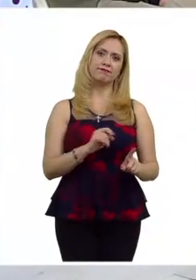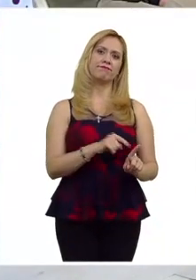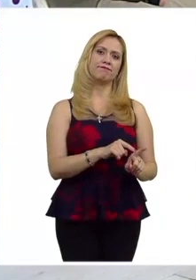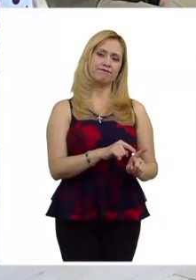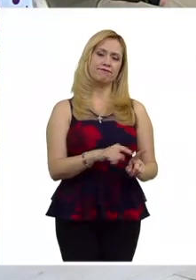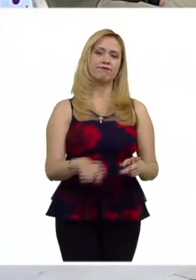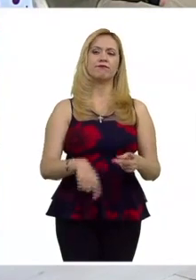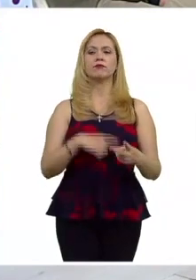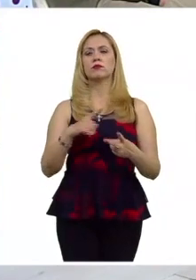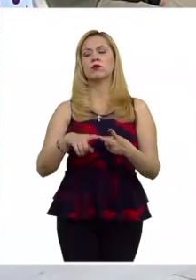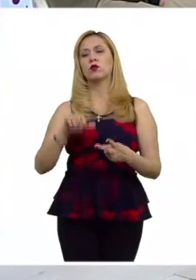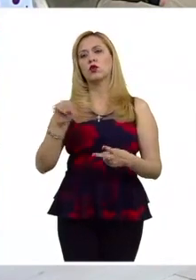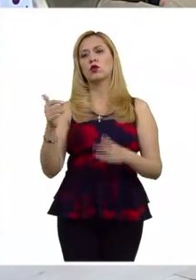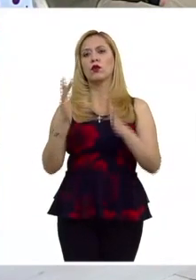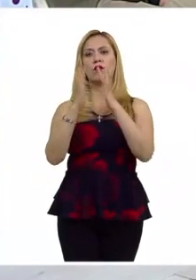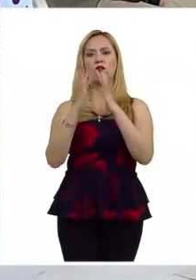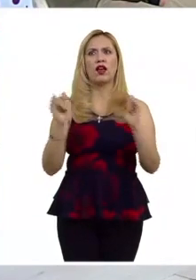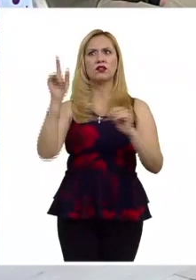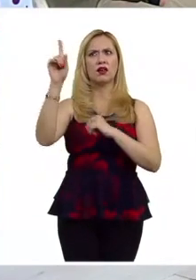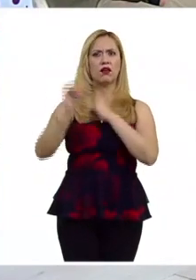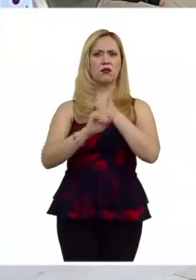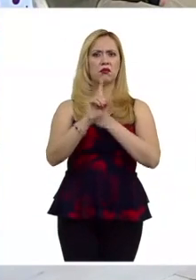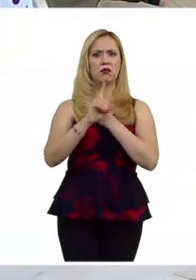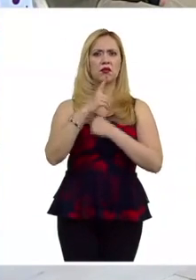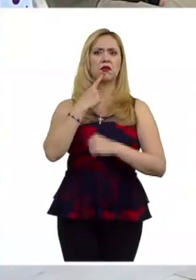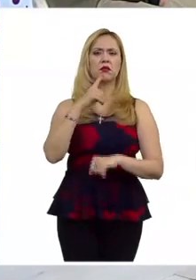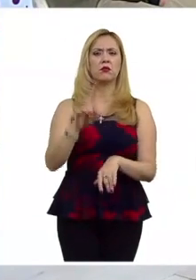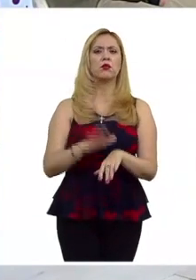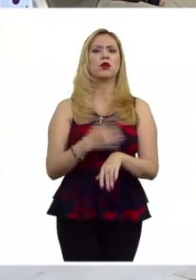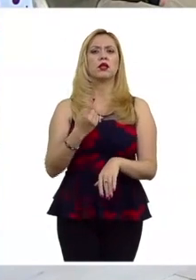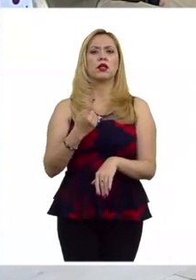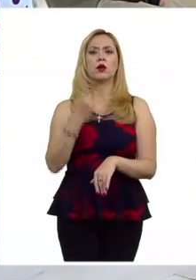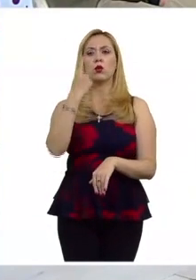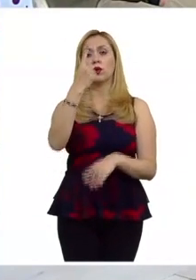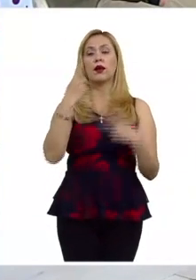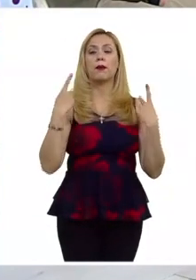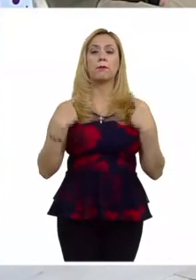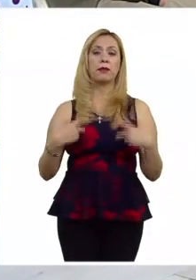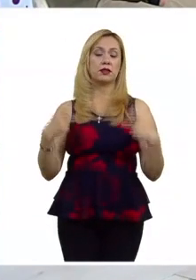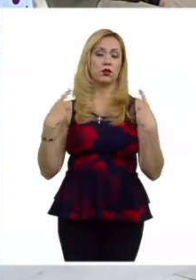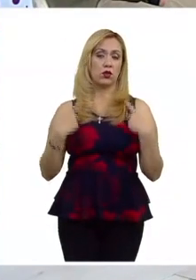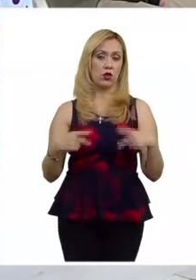Faurisson contra Francia donde también una persona